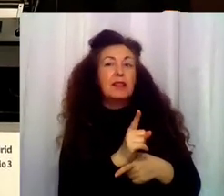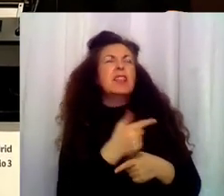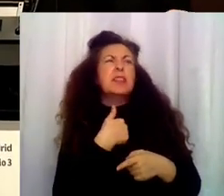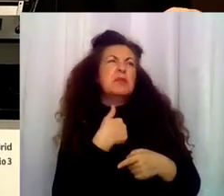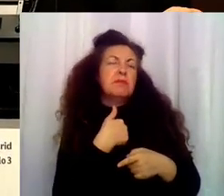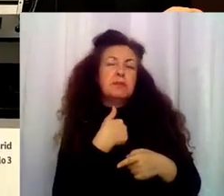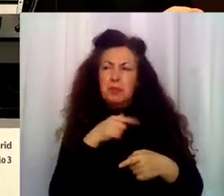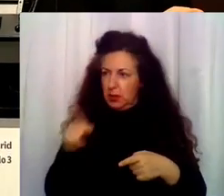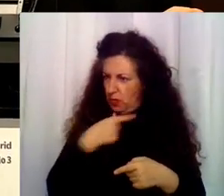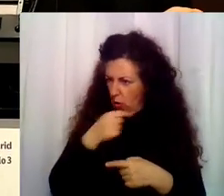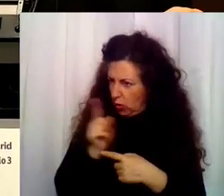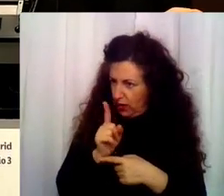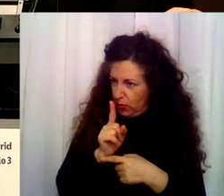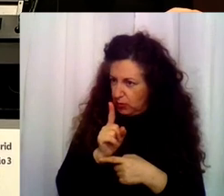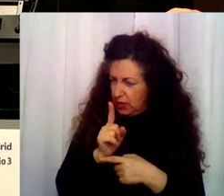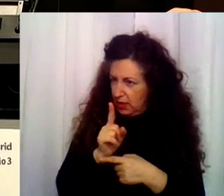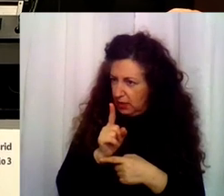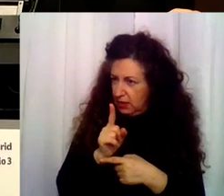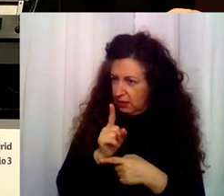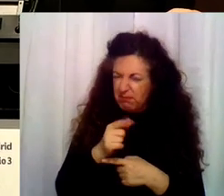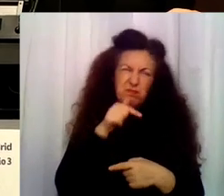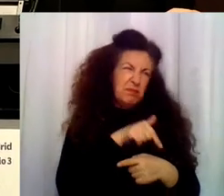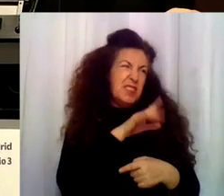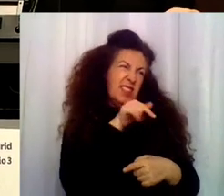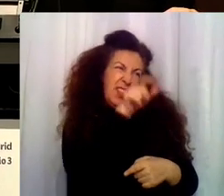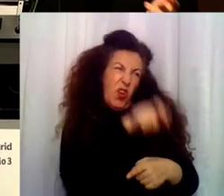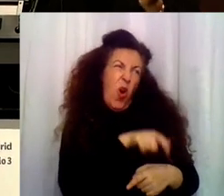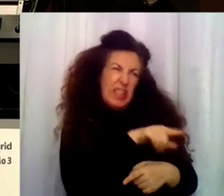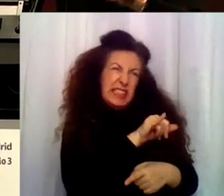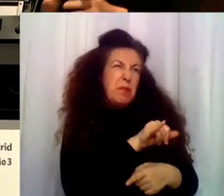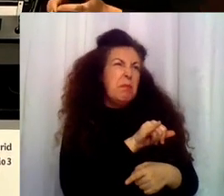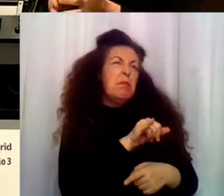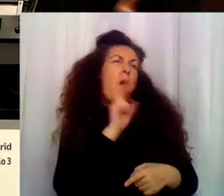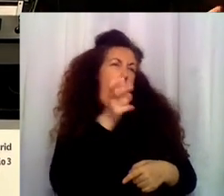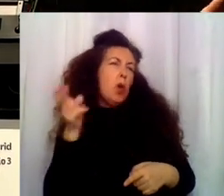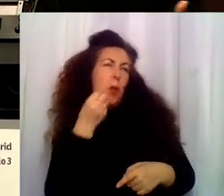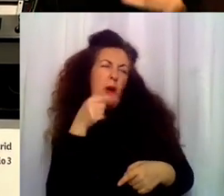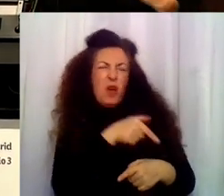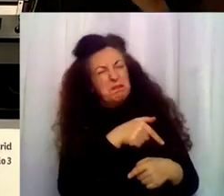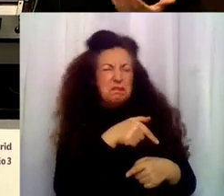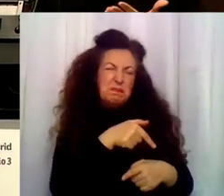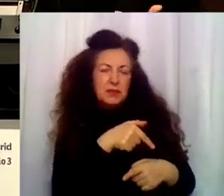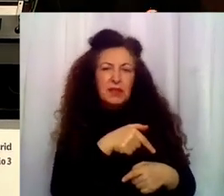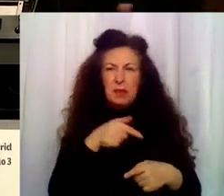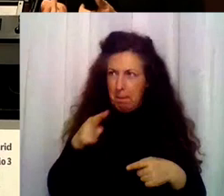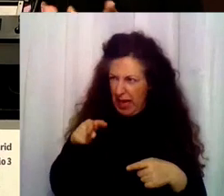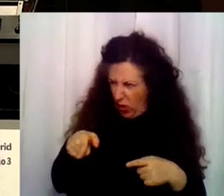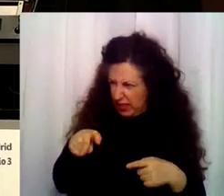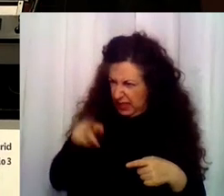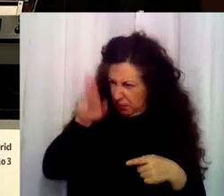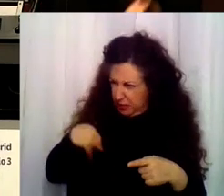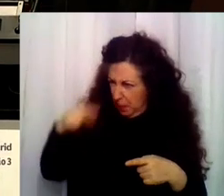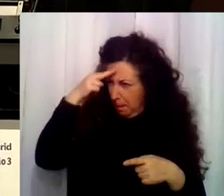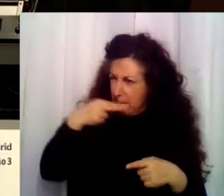este, con Hugo. Pero vamos a ver. Este no es el padre de tu hijo. Bueno, que eso no es el tema ahora. Yo lo que quería decirte es que no